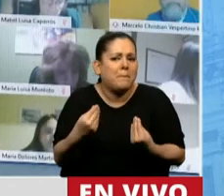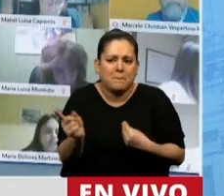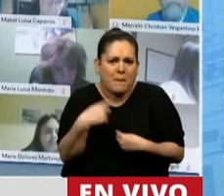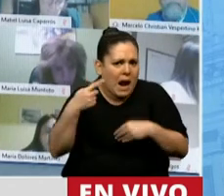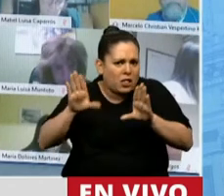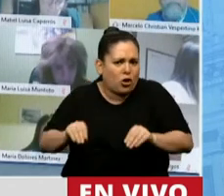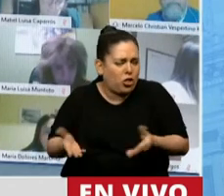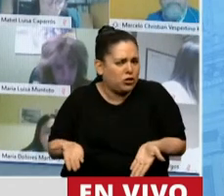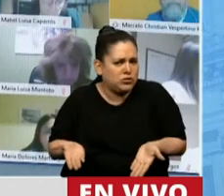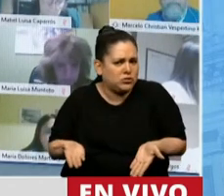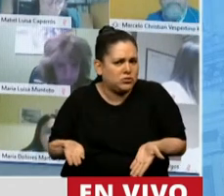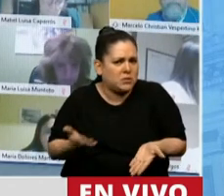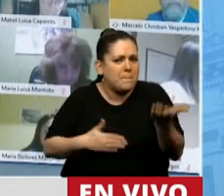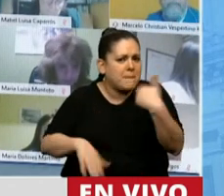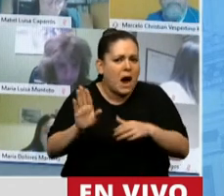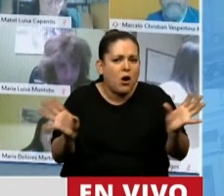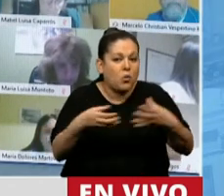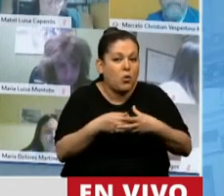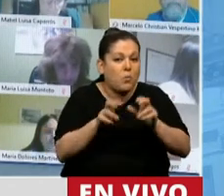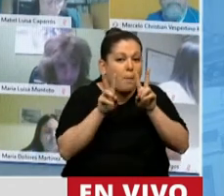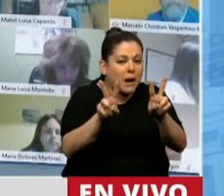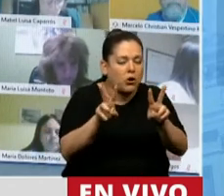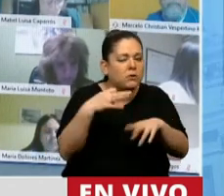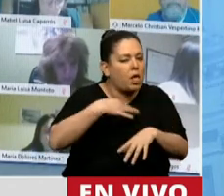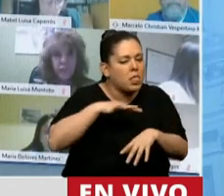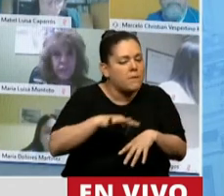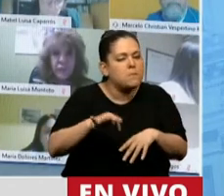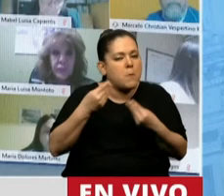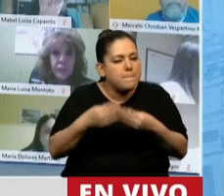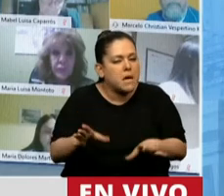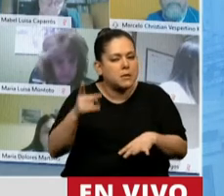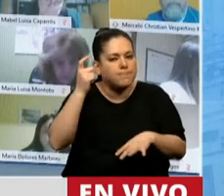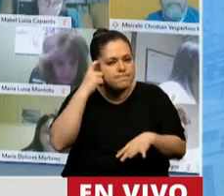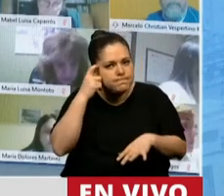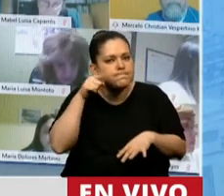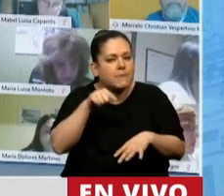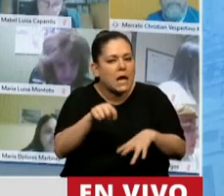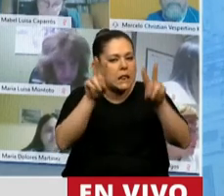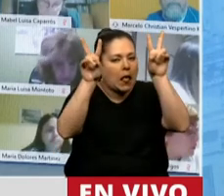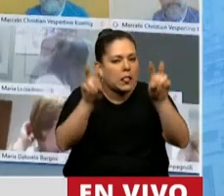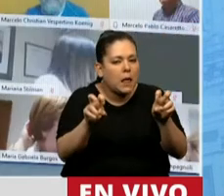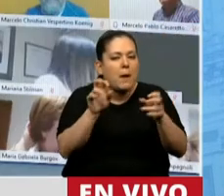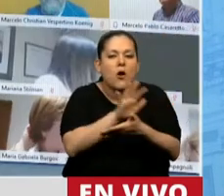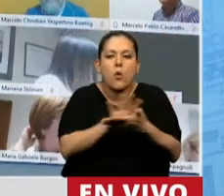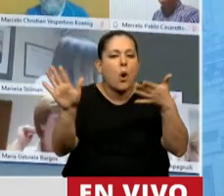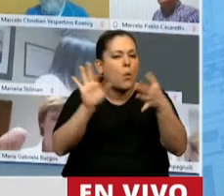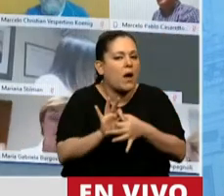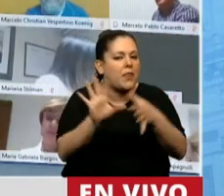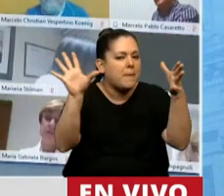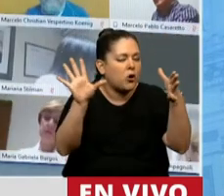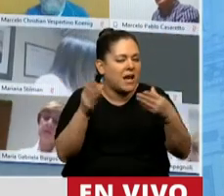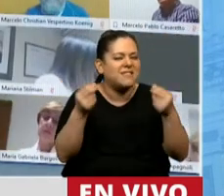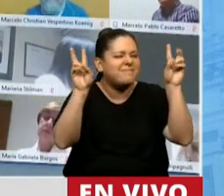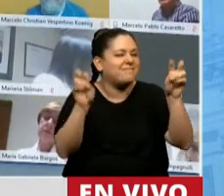sobre todo los que somos peronistas vamos a tener que empezar a transitar este camino, este camino de la nueva democracia, de la democracia